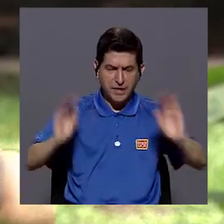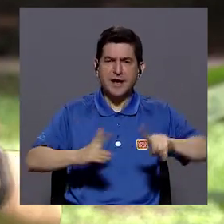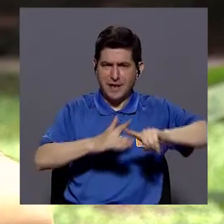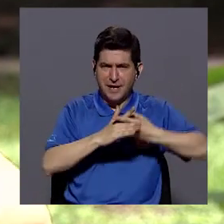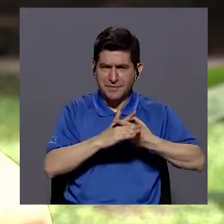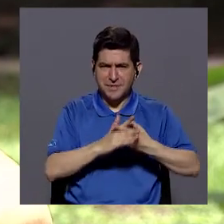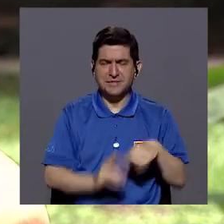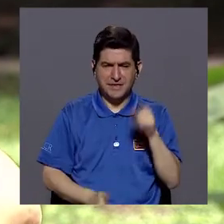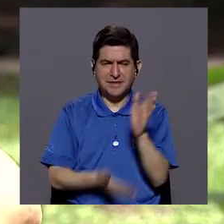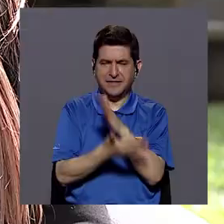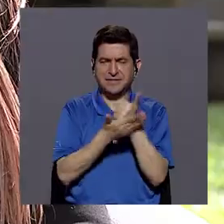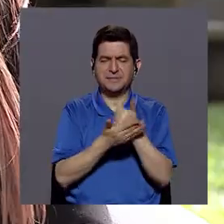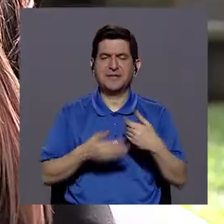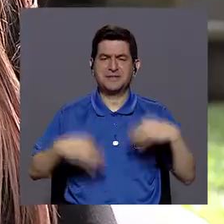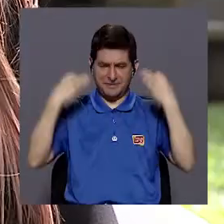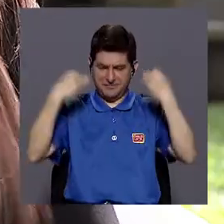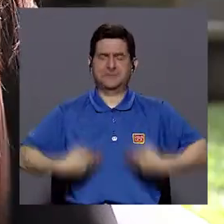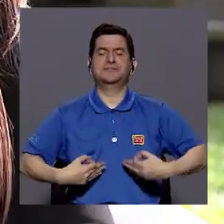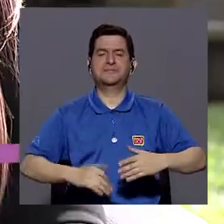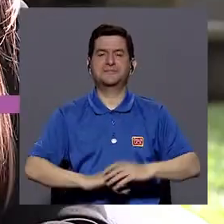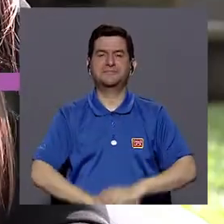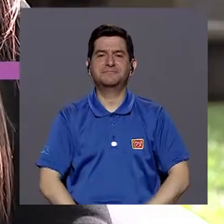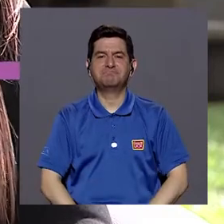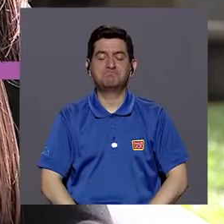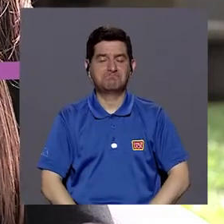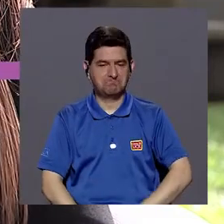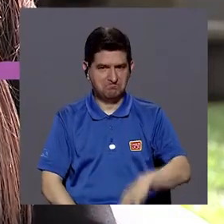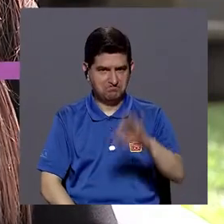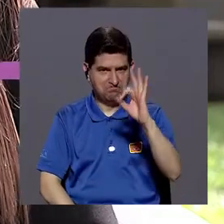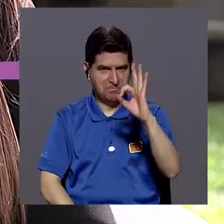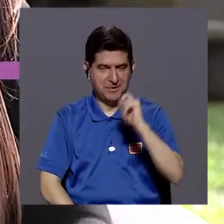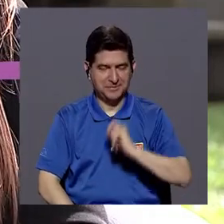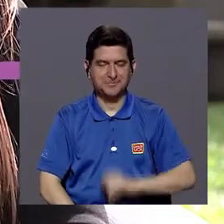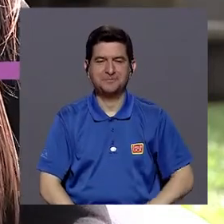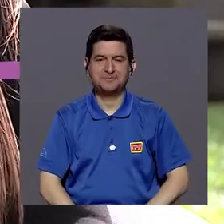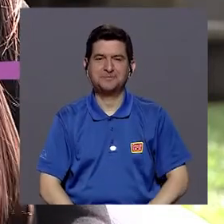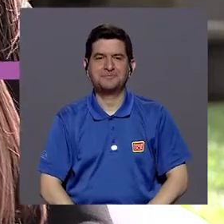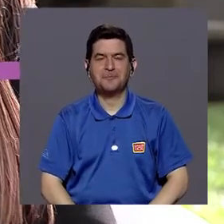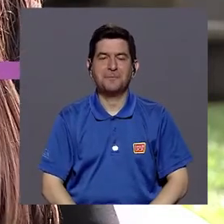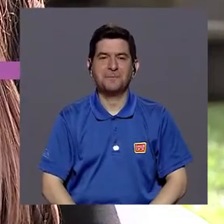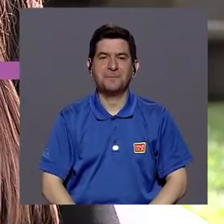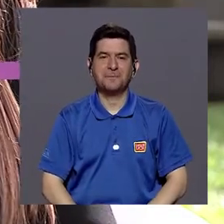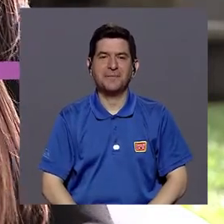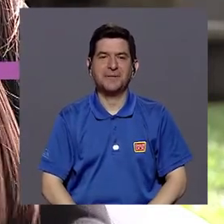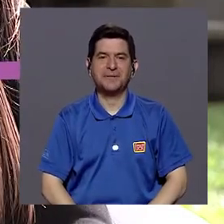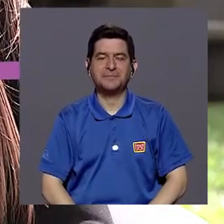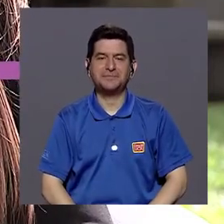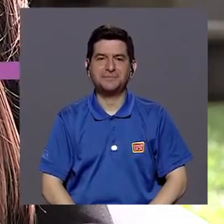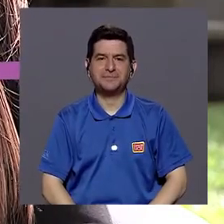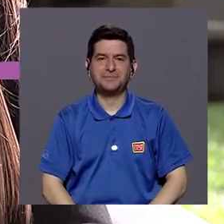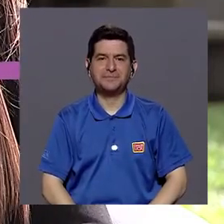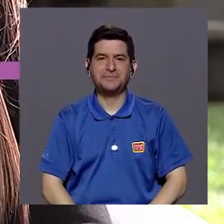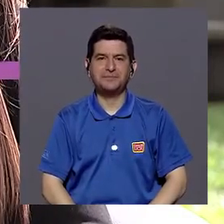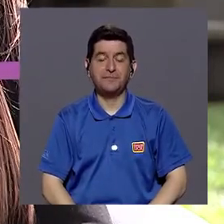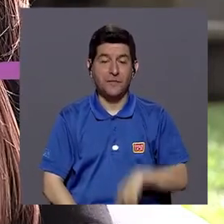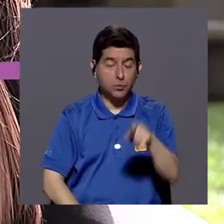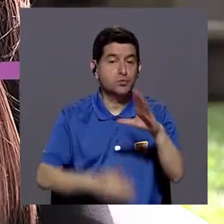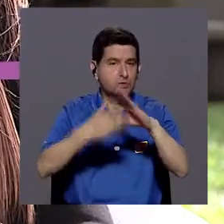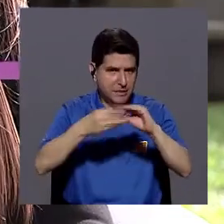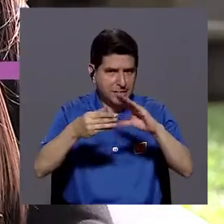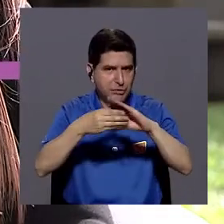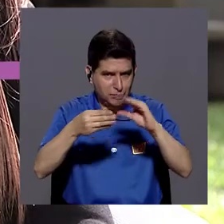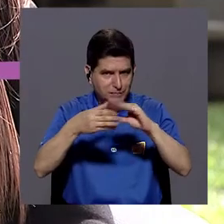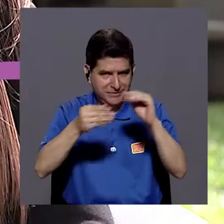niños? Empecemos por la parte física. Muy bien. Bueno, como vos